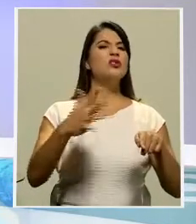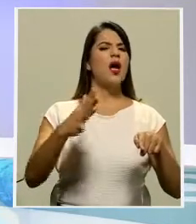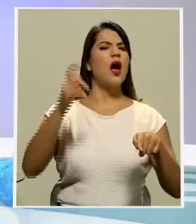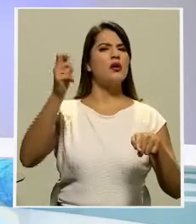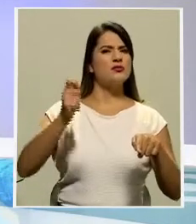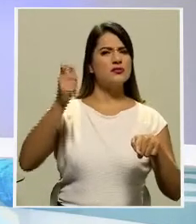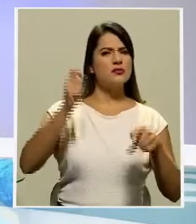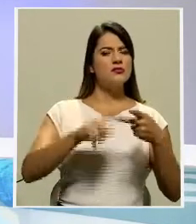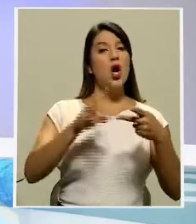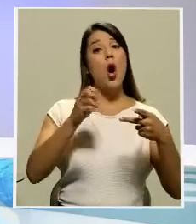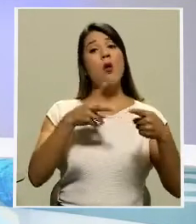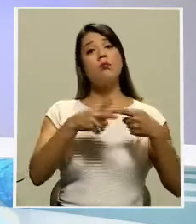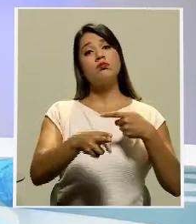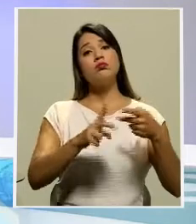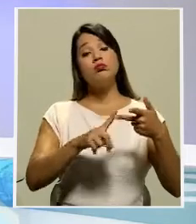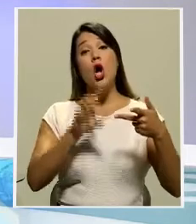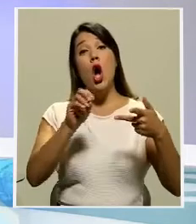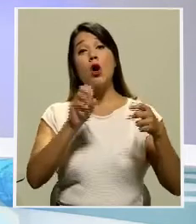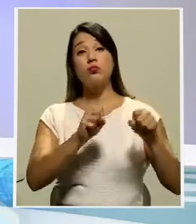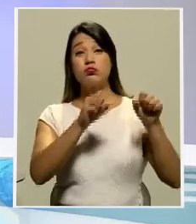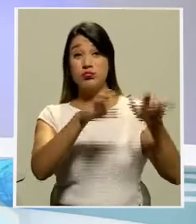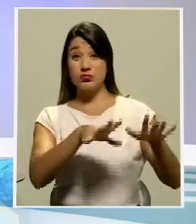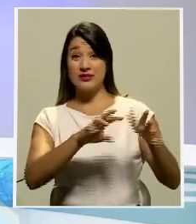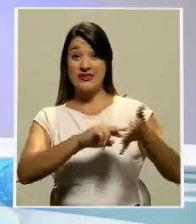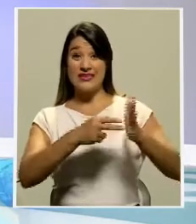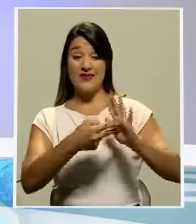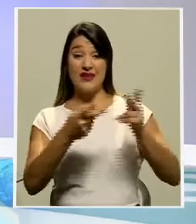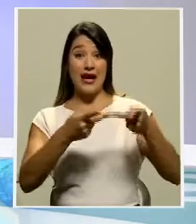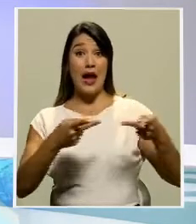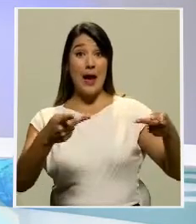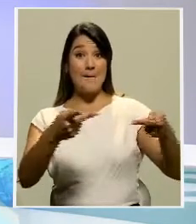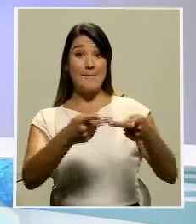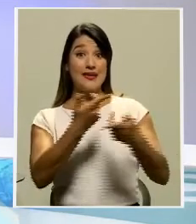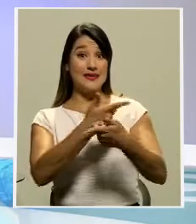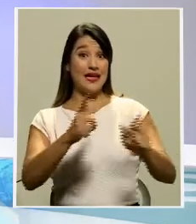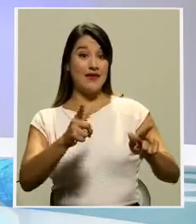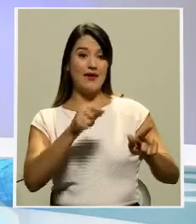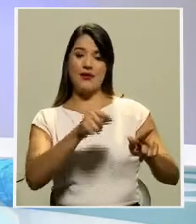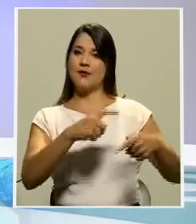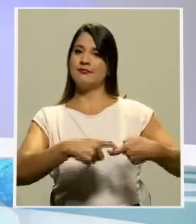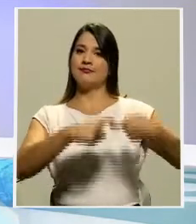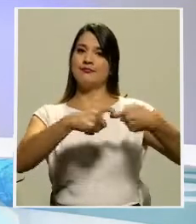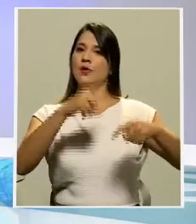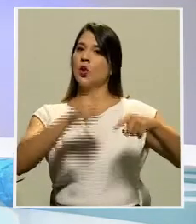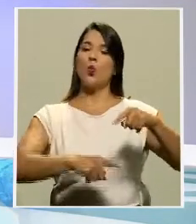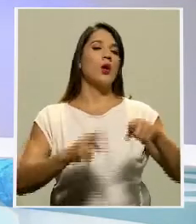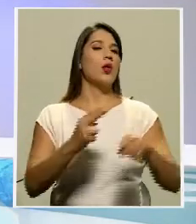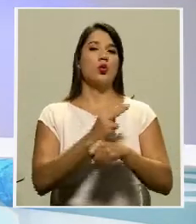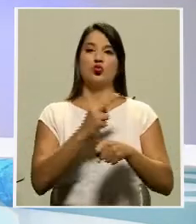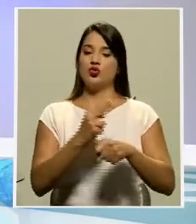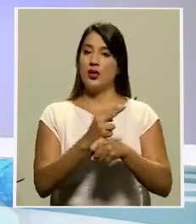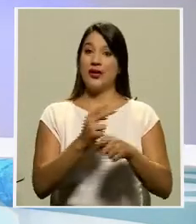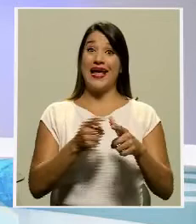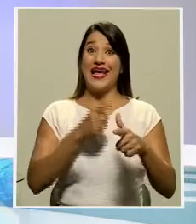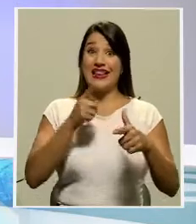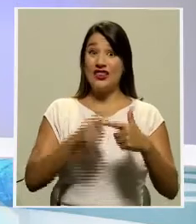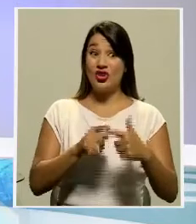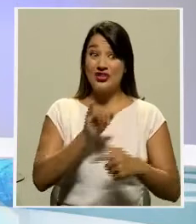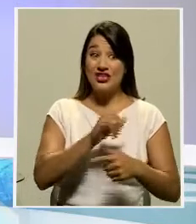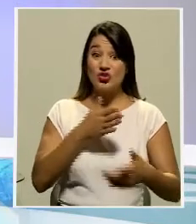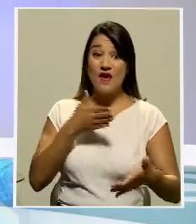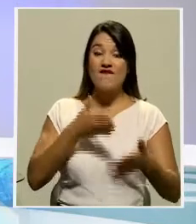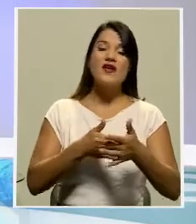o que hayan renunciado a su puesto de trabajo. La falta de educadores afectará a 20.000